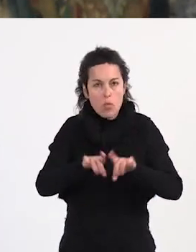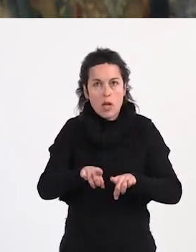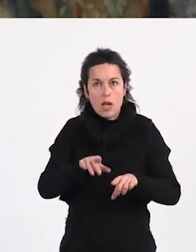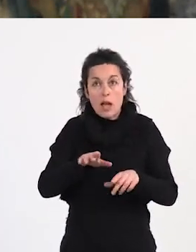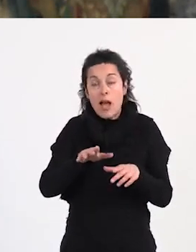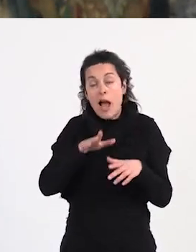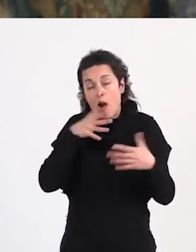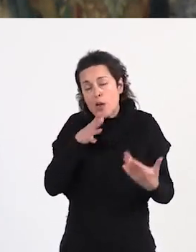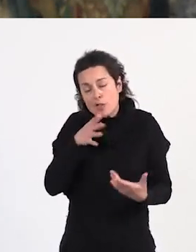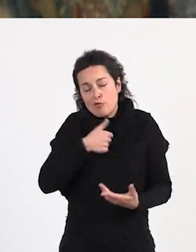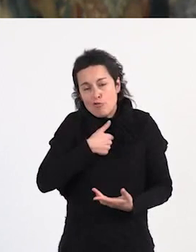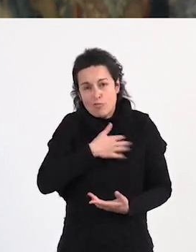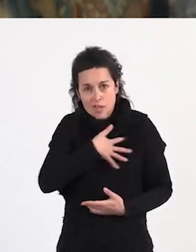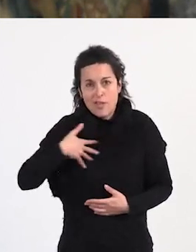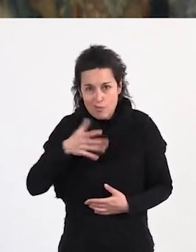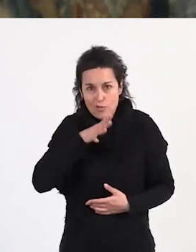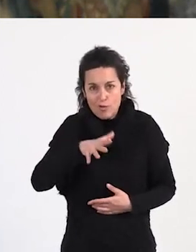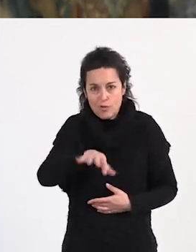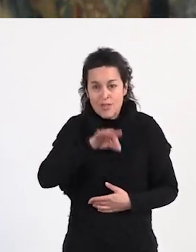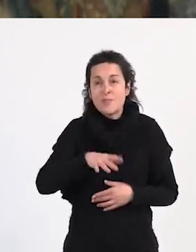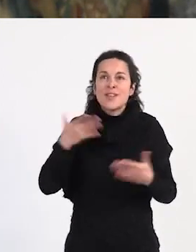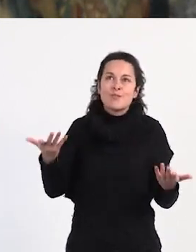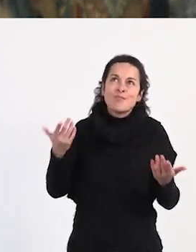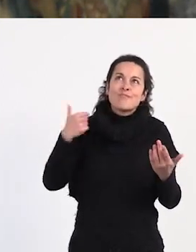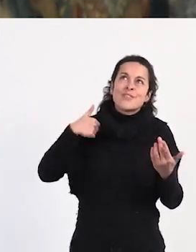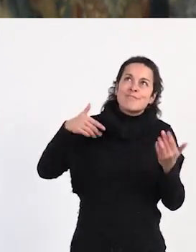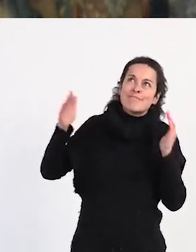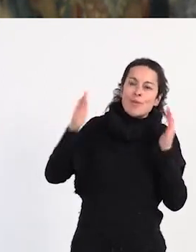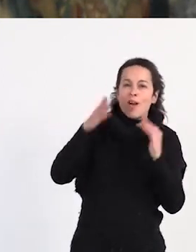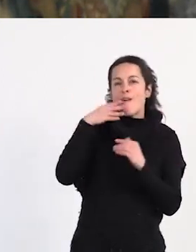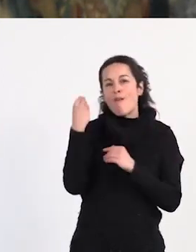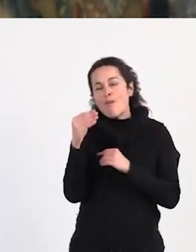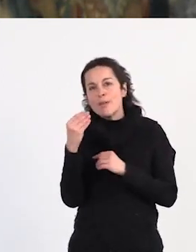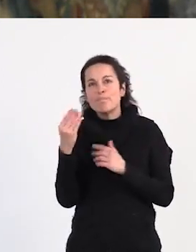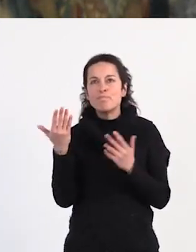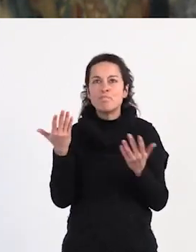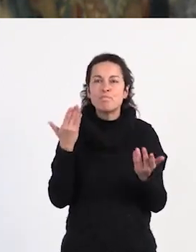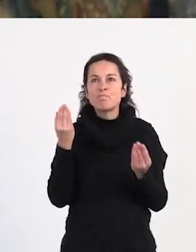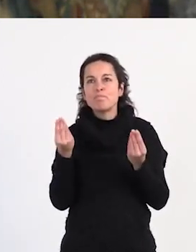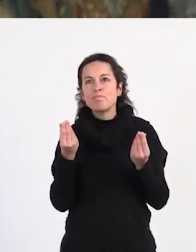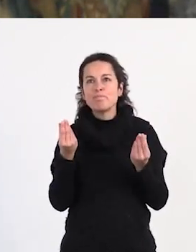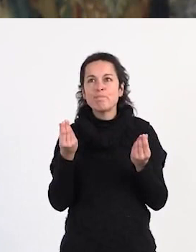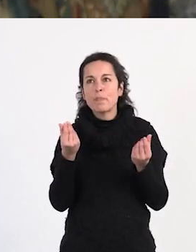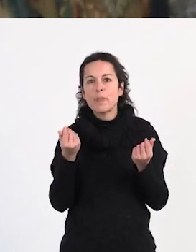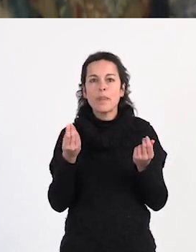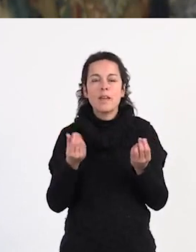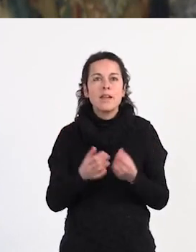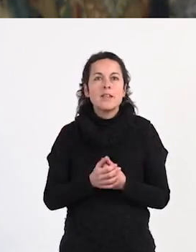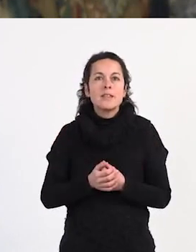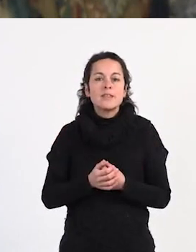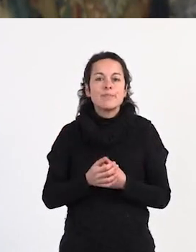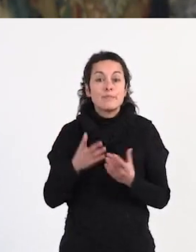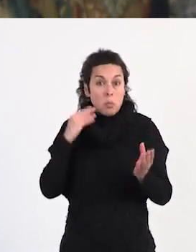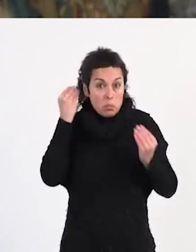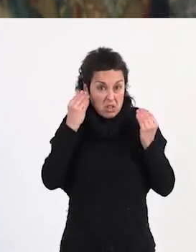por opción en estos momentos, ¿no? Quiero decir que cuando una es muy joven y en realidad creo que el